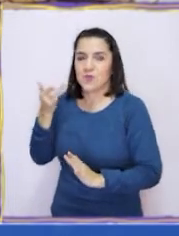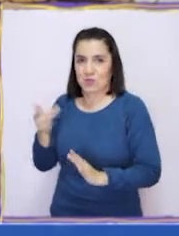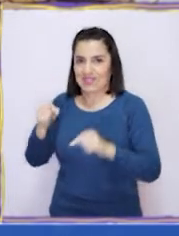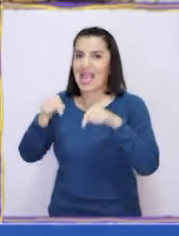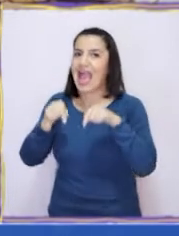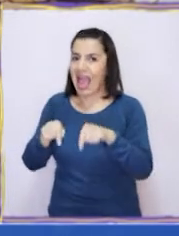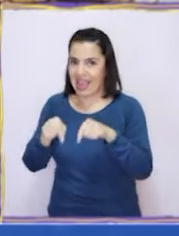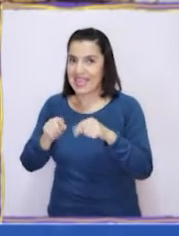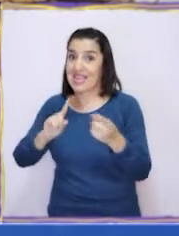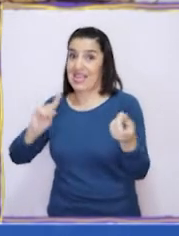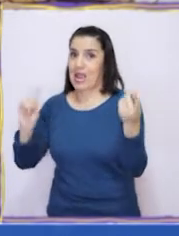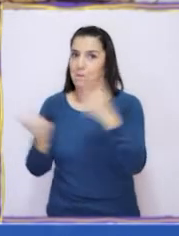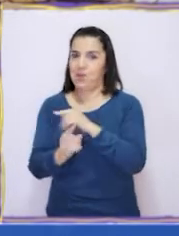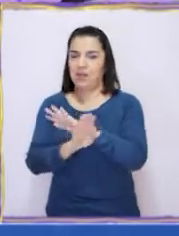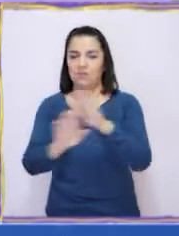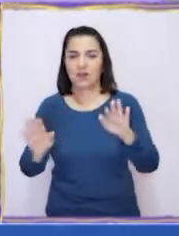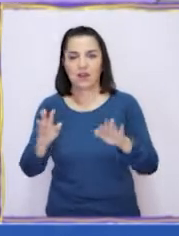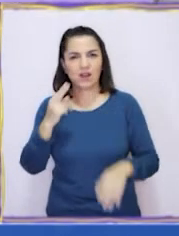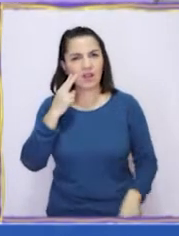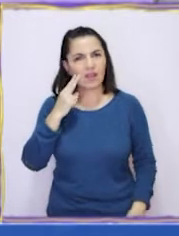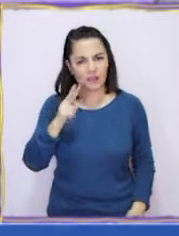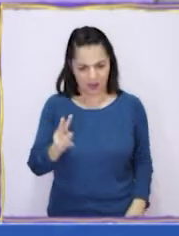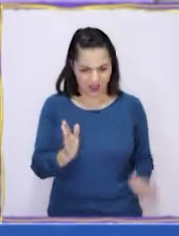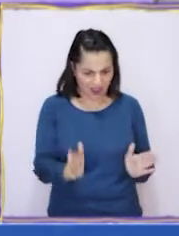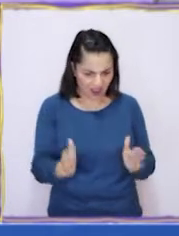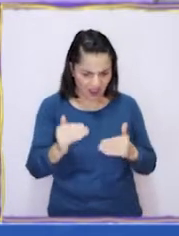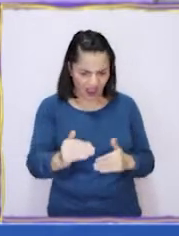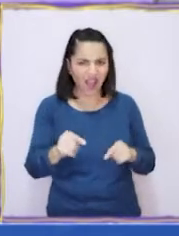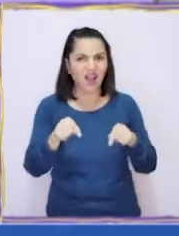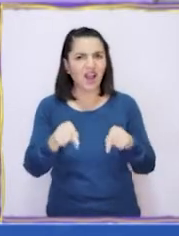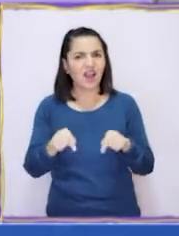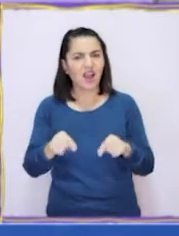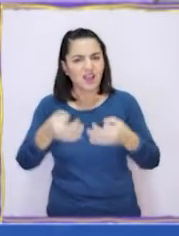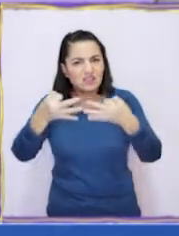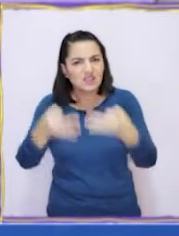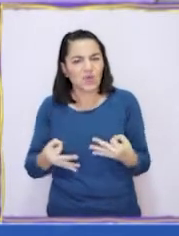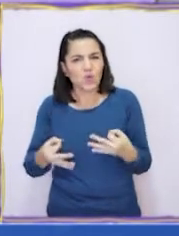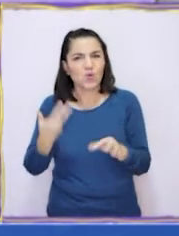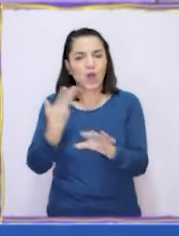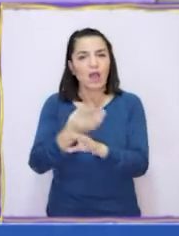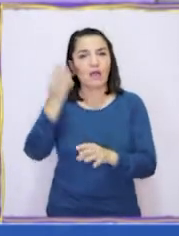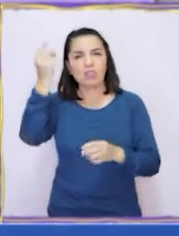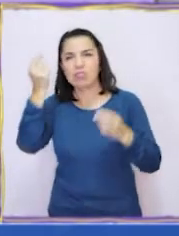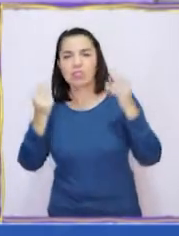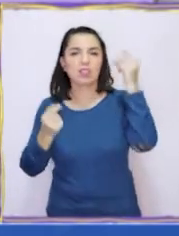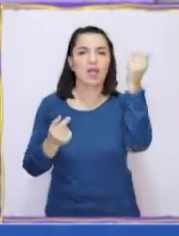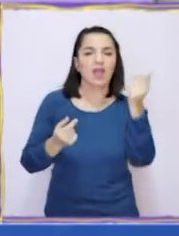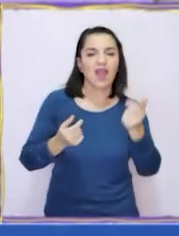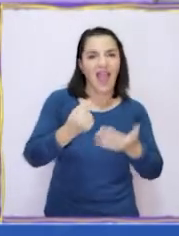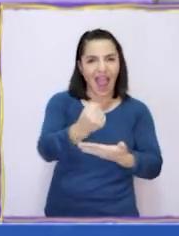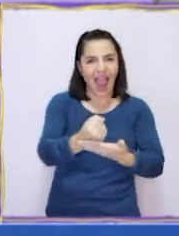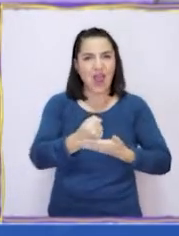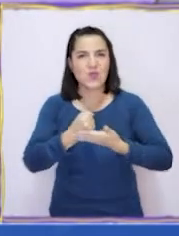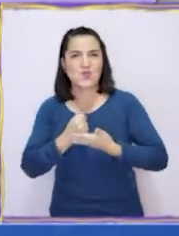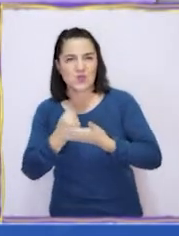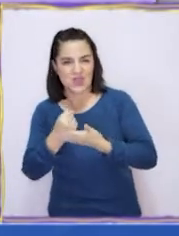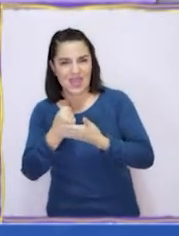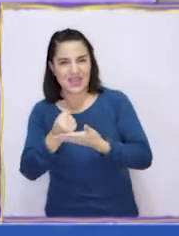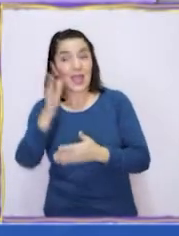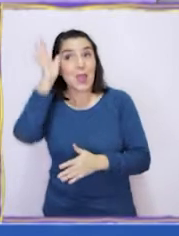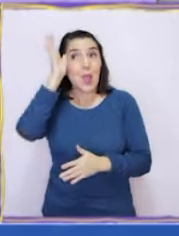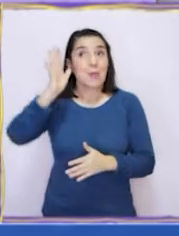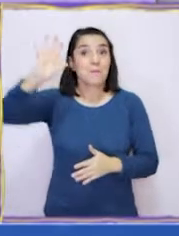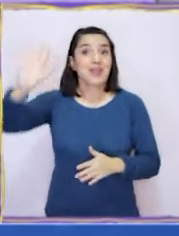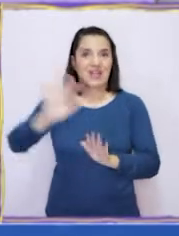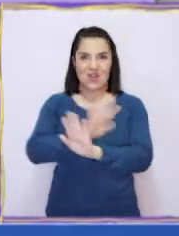el final desde aquí. ¡Y miren! ¡Hay una caja! De seguro, allí hay ideas que nos ayudarán a inspirarnos